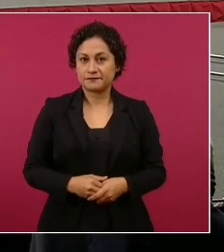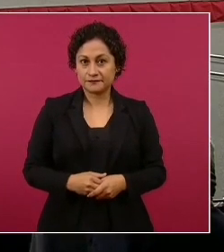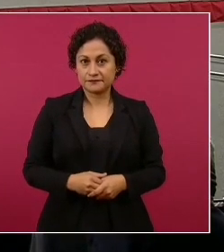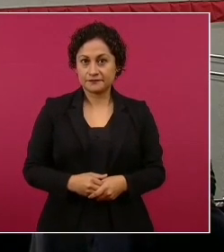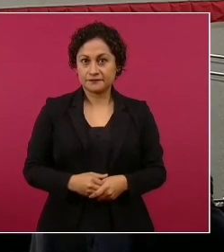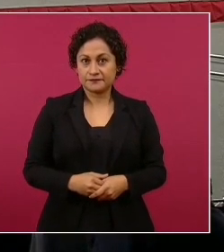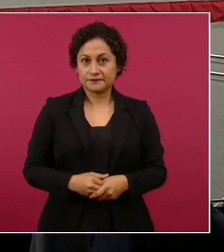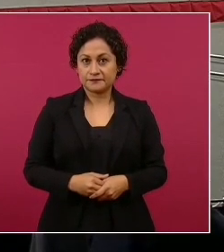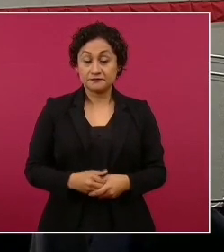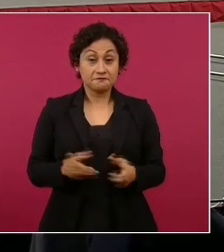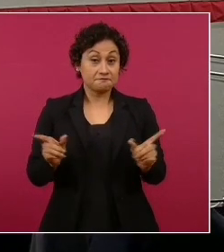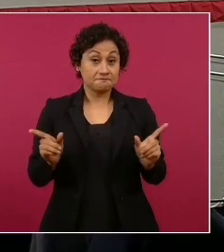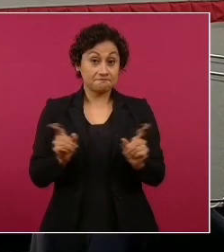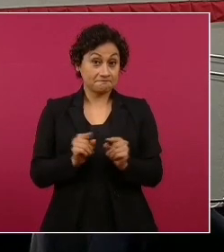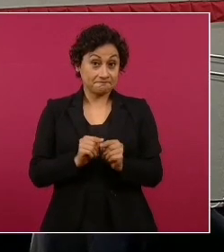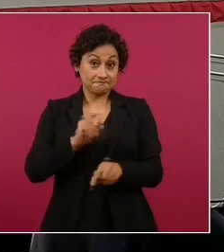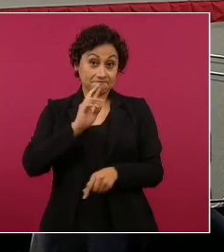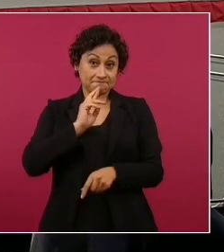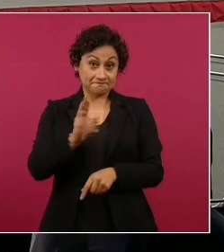Estos. Una. ¿Tracista.